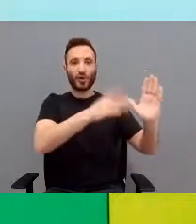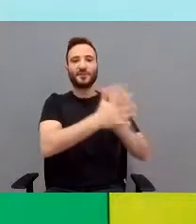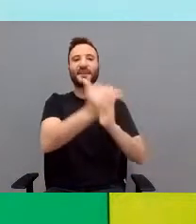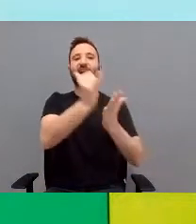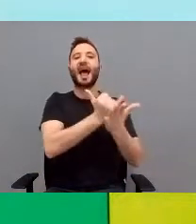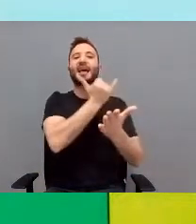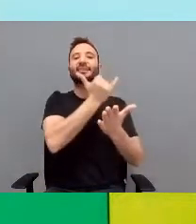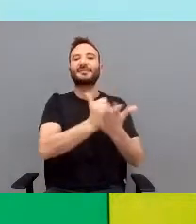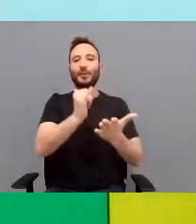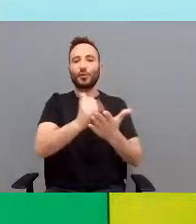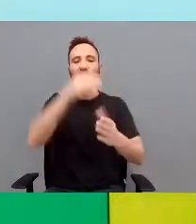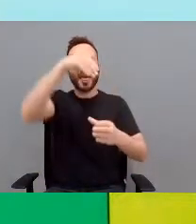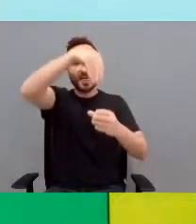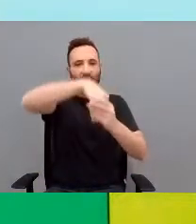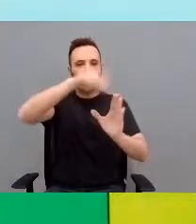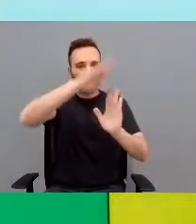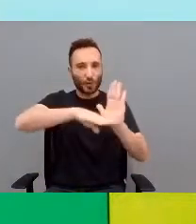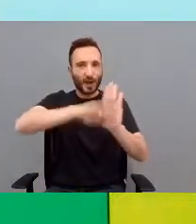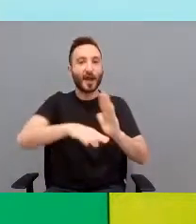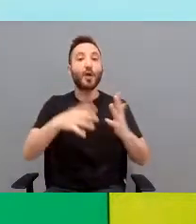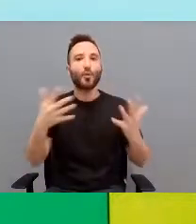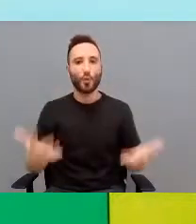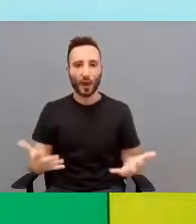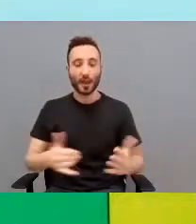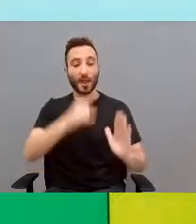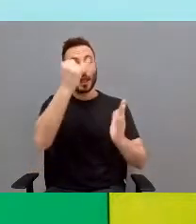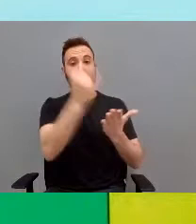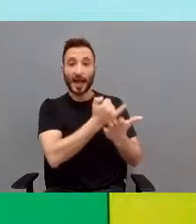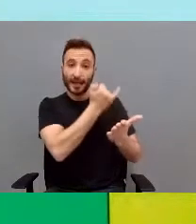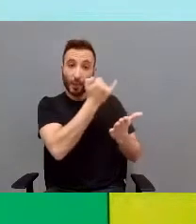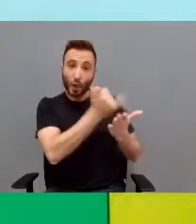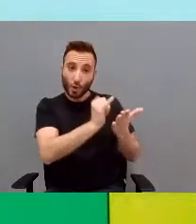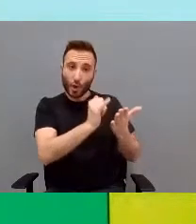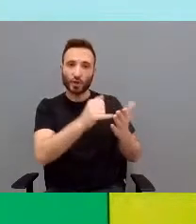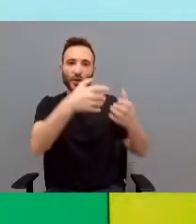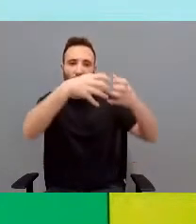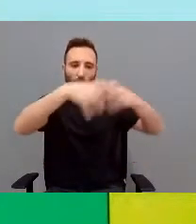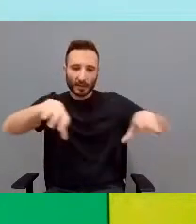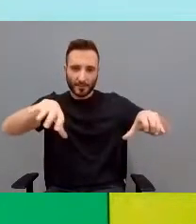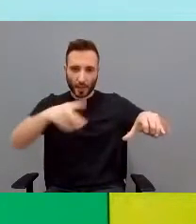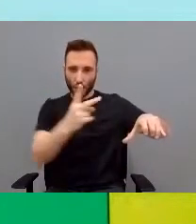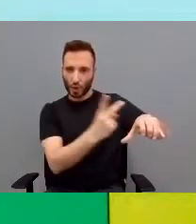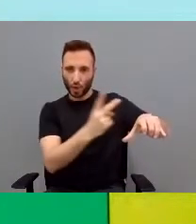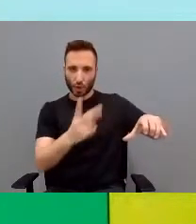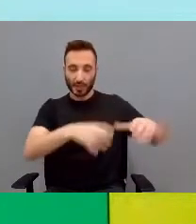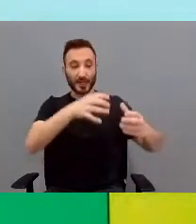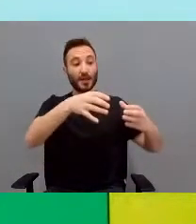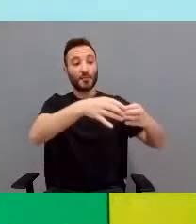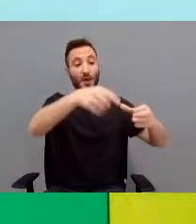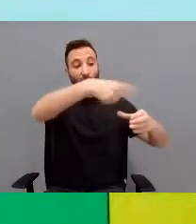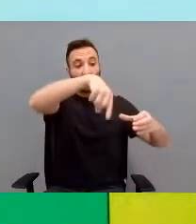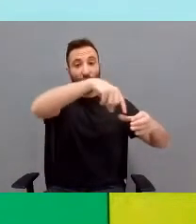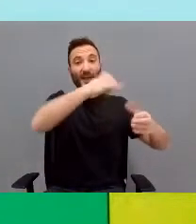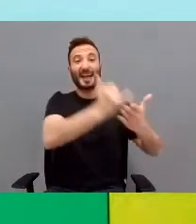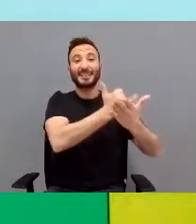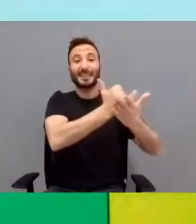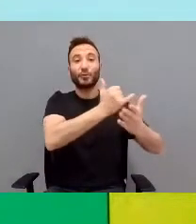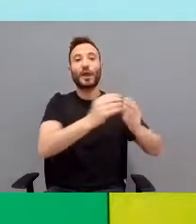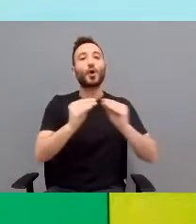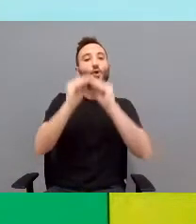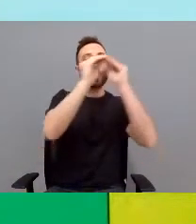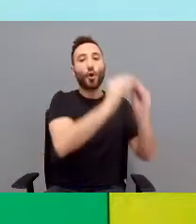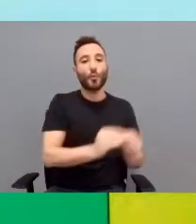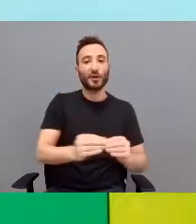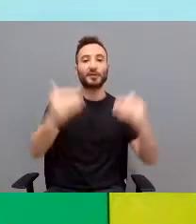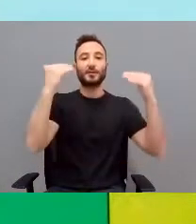módulos que tenemos en el programa. Los módulos que se imparten están divididos en dos bloques. Los módulos comunes, impartidos por la